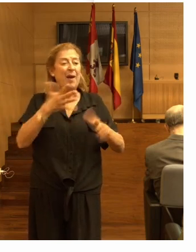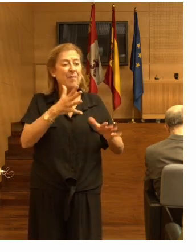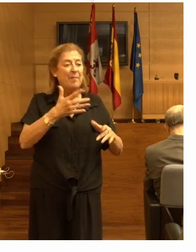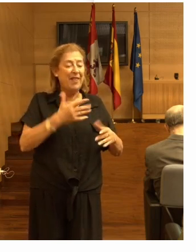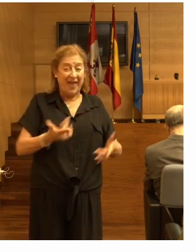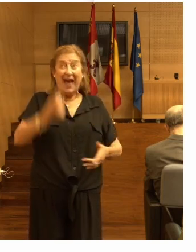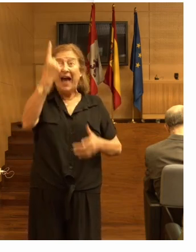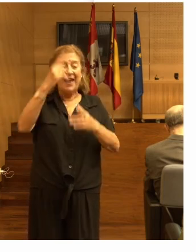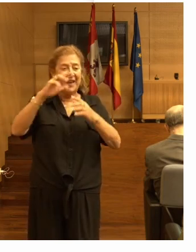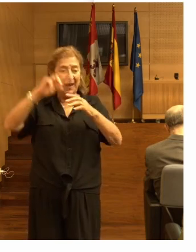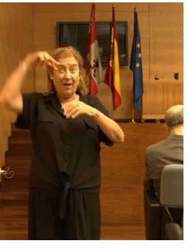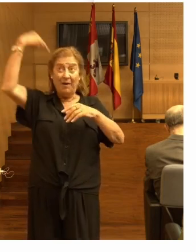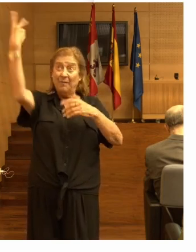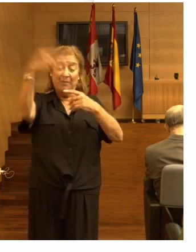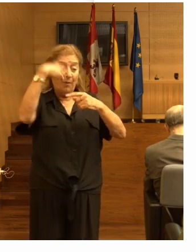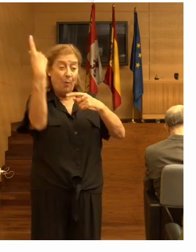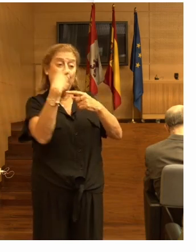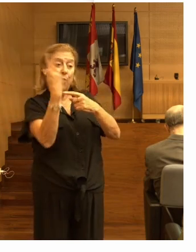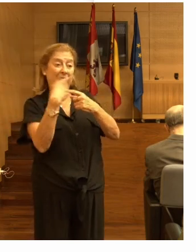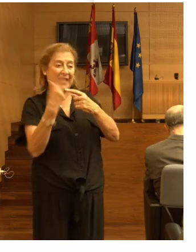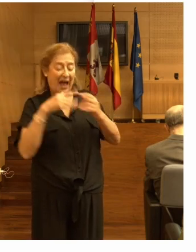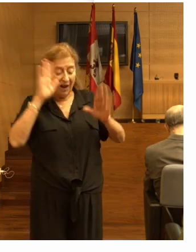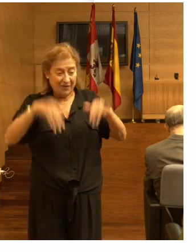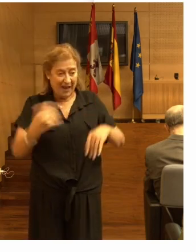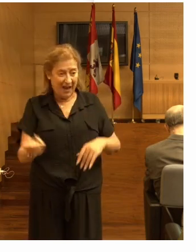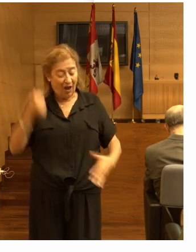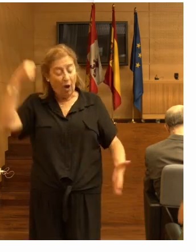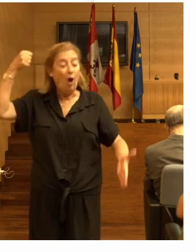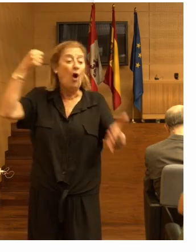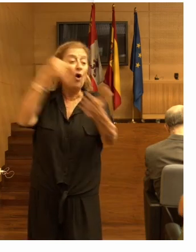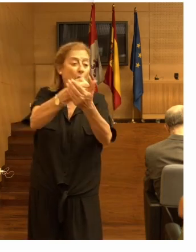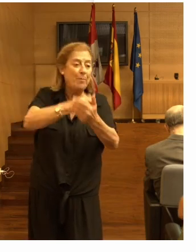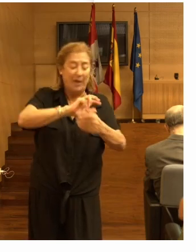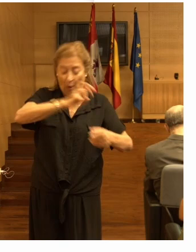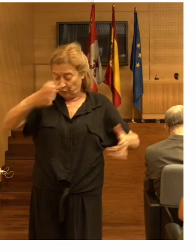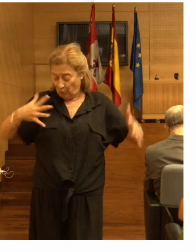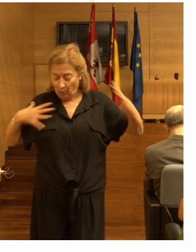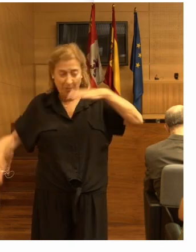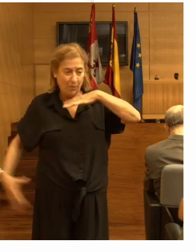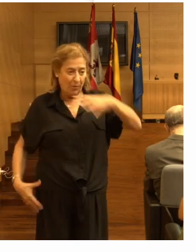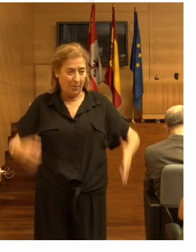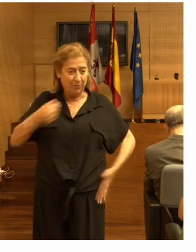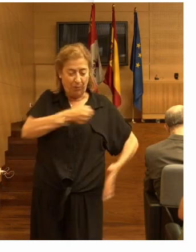el aire, entonces al final golpea con otras partes del cuerpo.